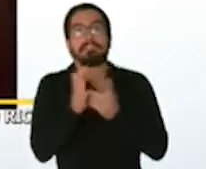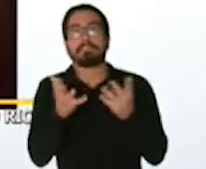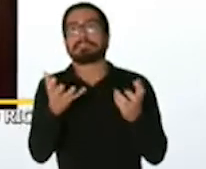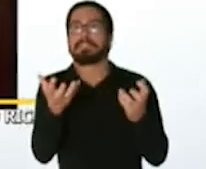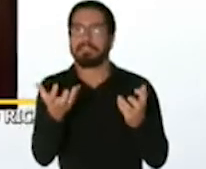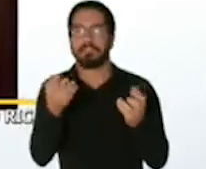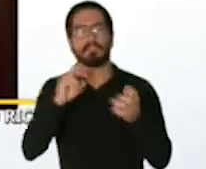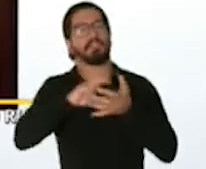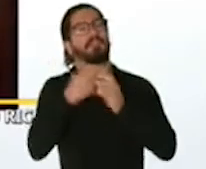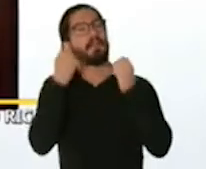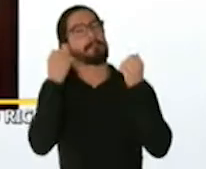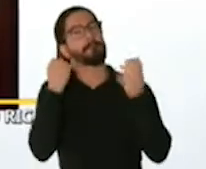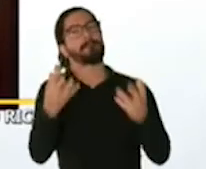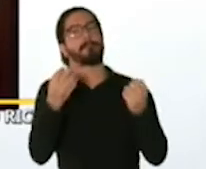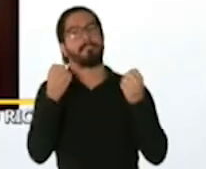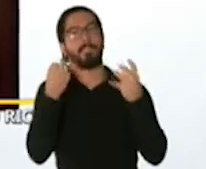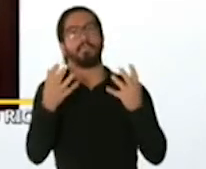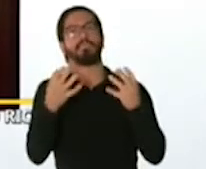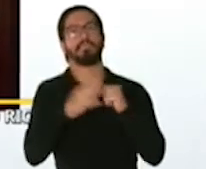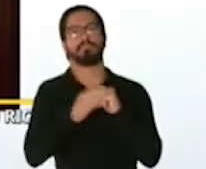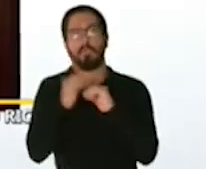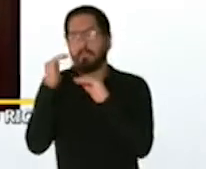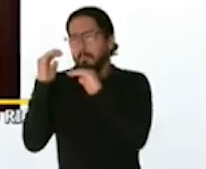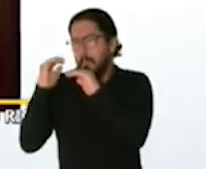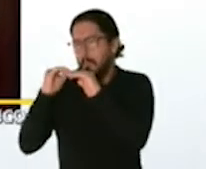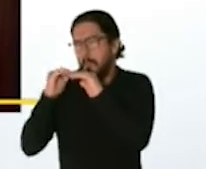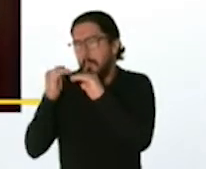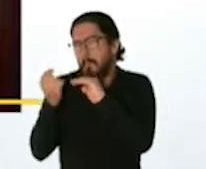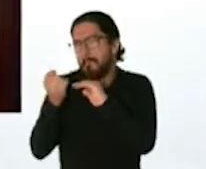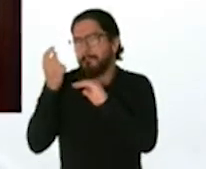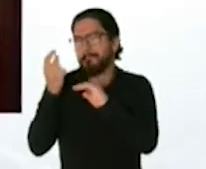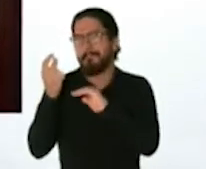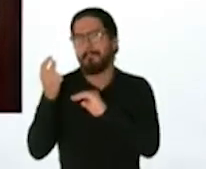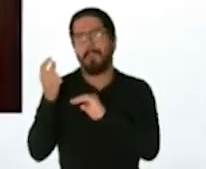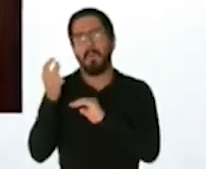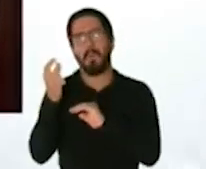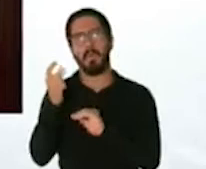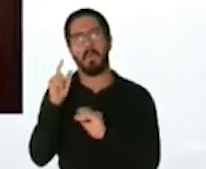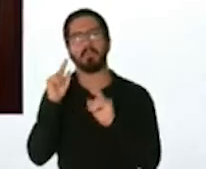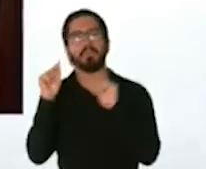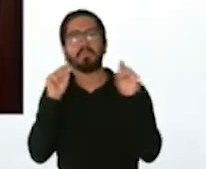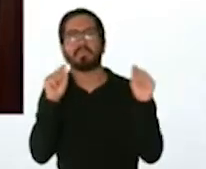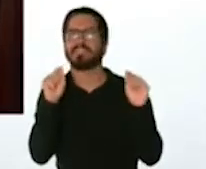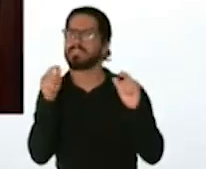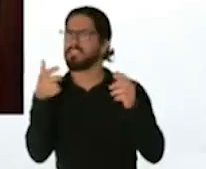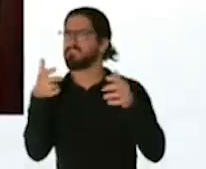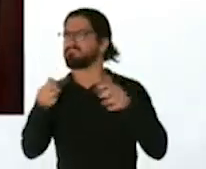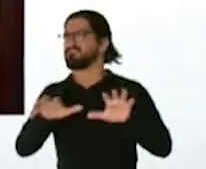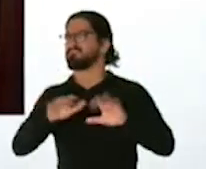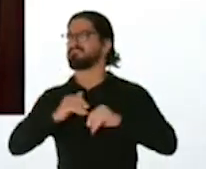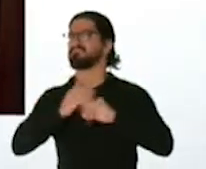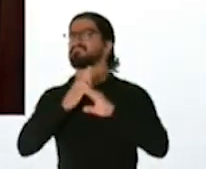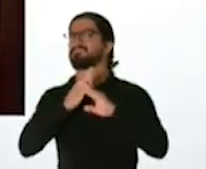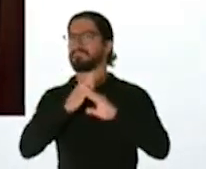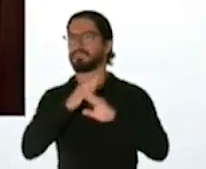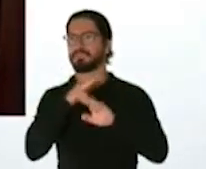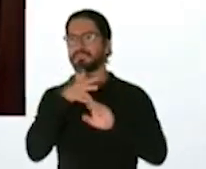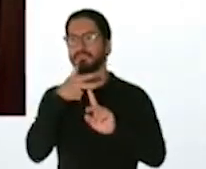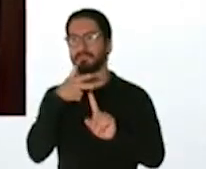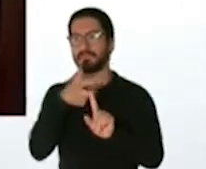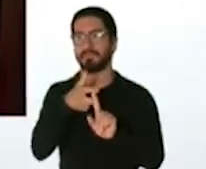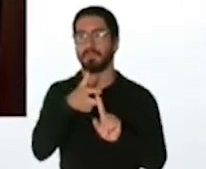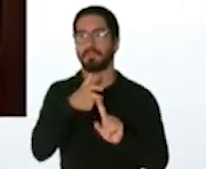inmensa ¿verdad? bien pocos son los que yo oigo reticentes a la vacuna y muchos ni siquiera son